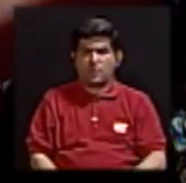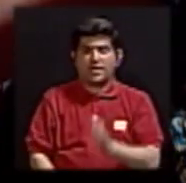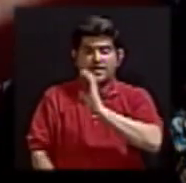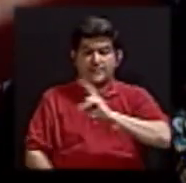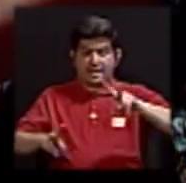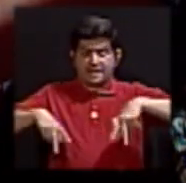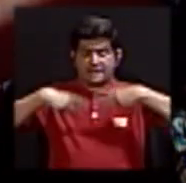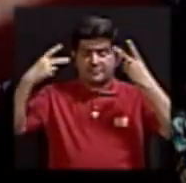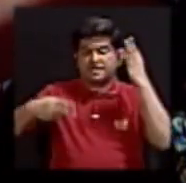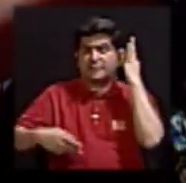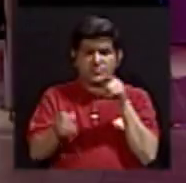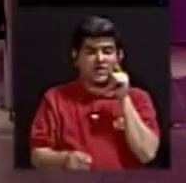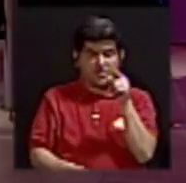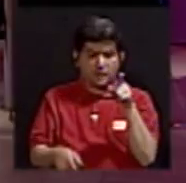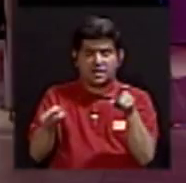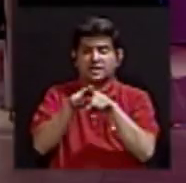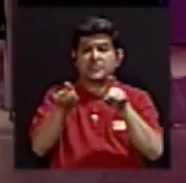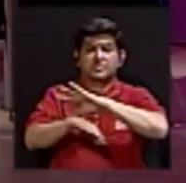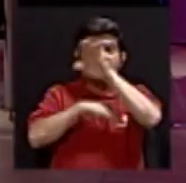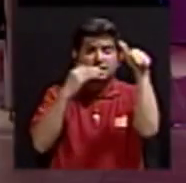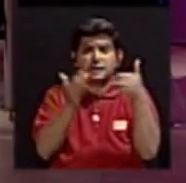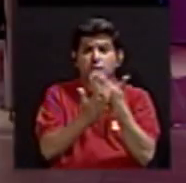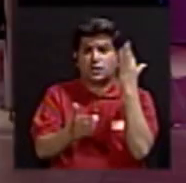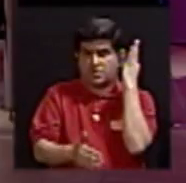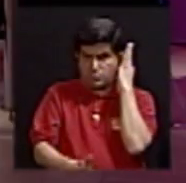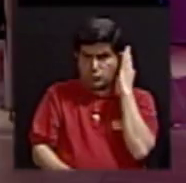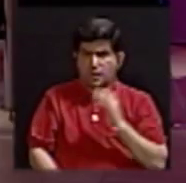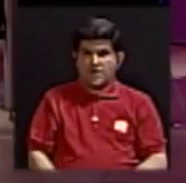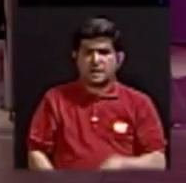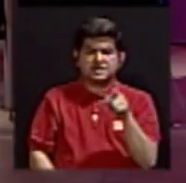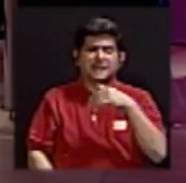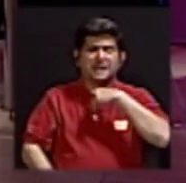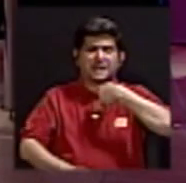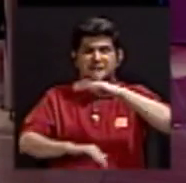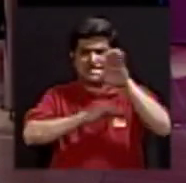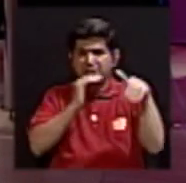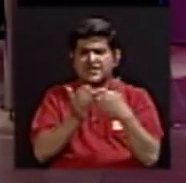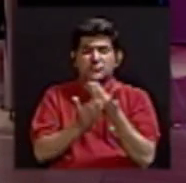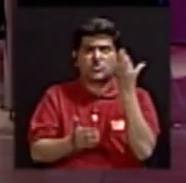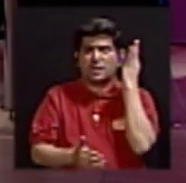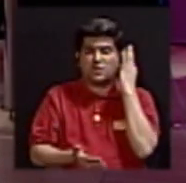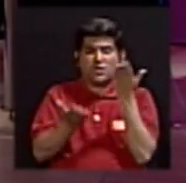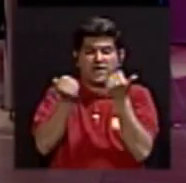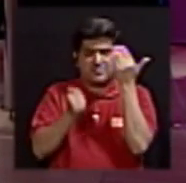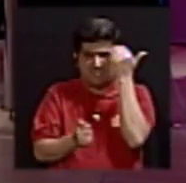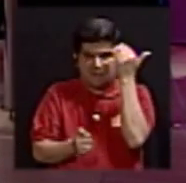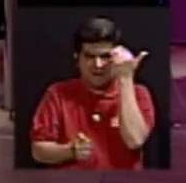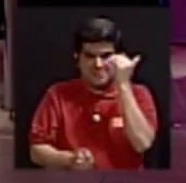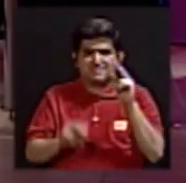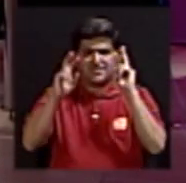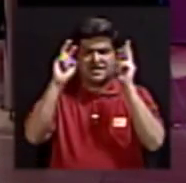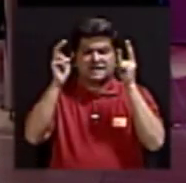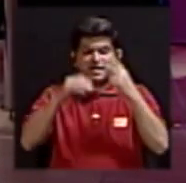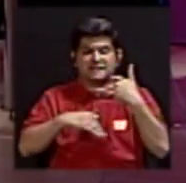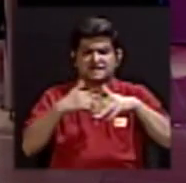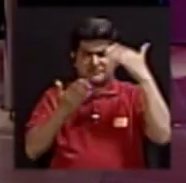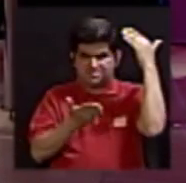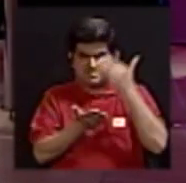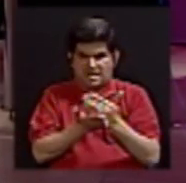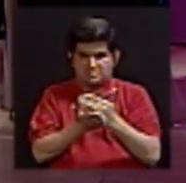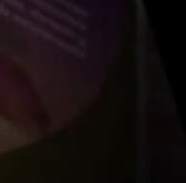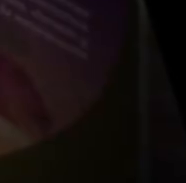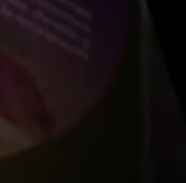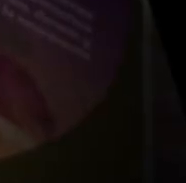calidad de vida de la mujer. Para todas las mujeres, aquí está, todo lo que cualquier mujer quiere saber sobre el tema de la menopausia,